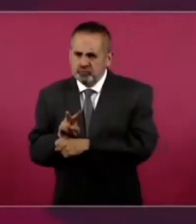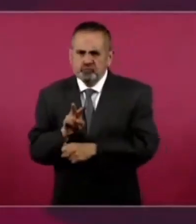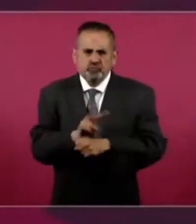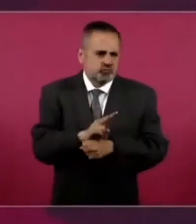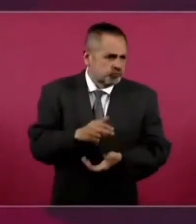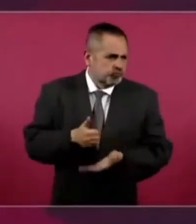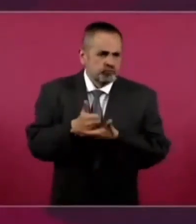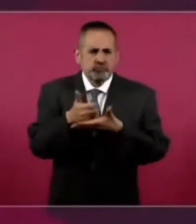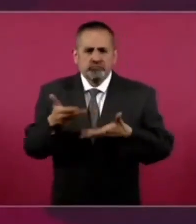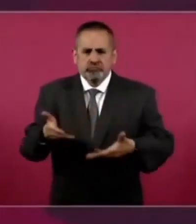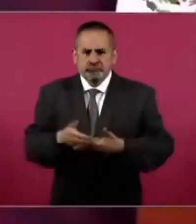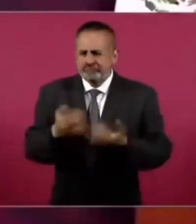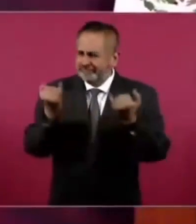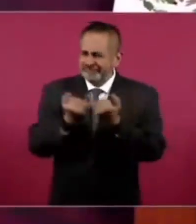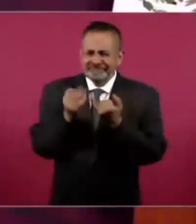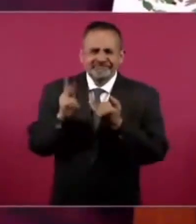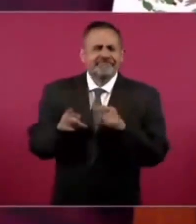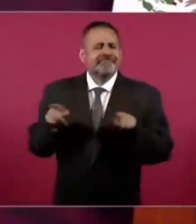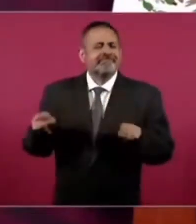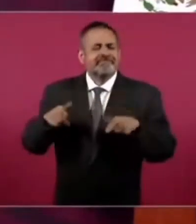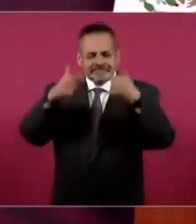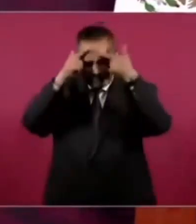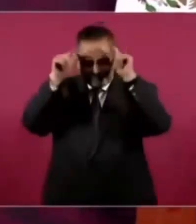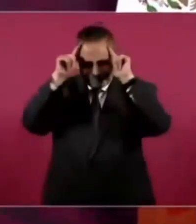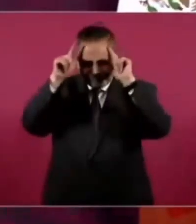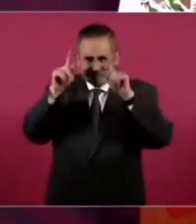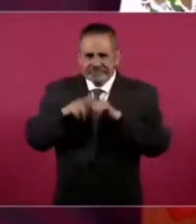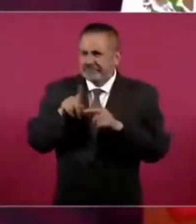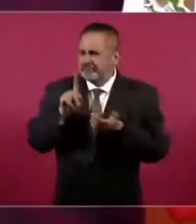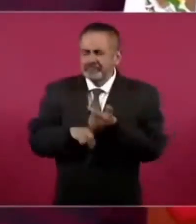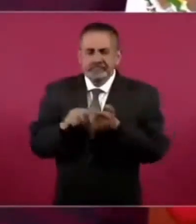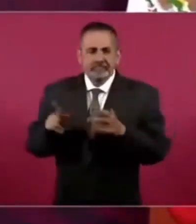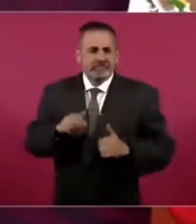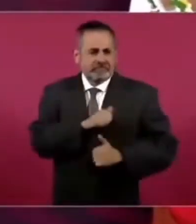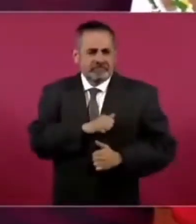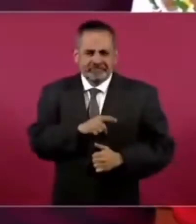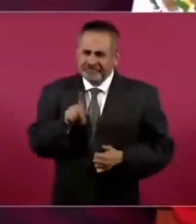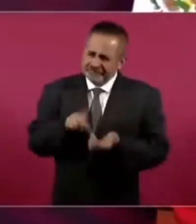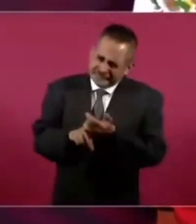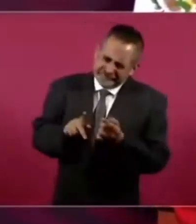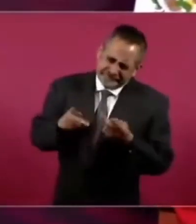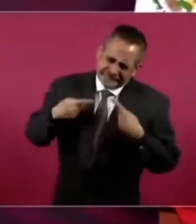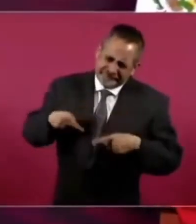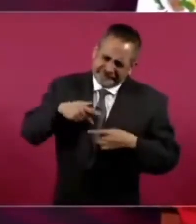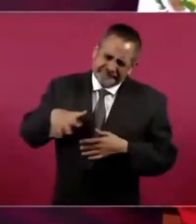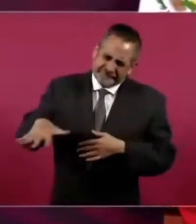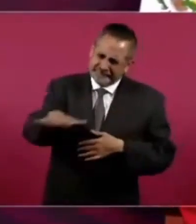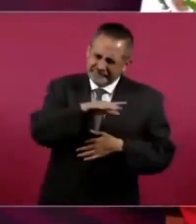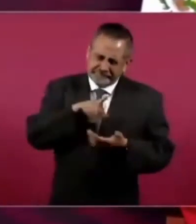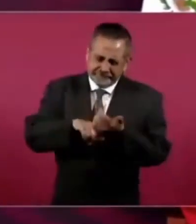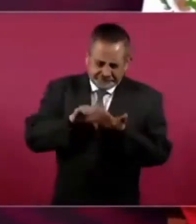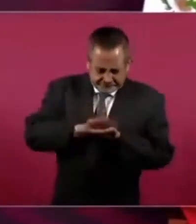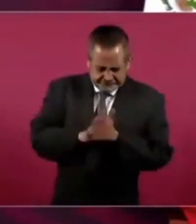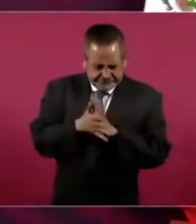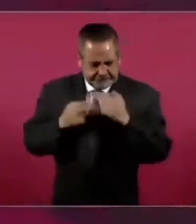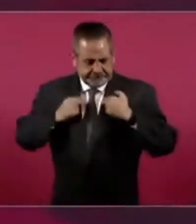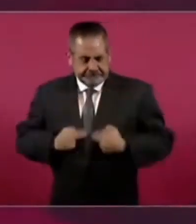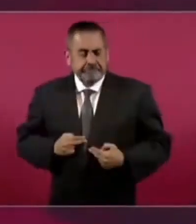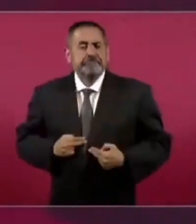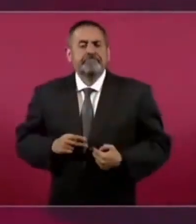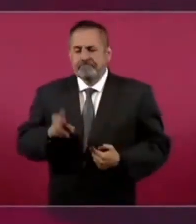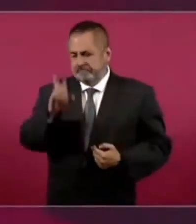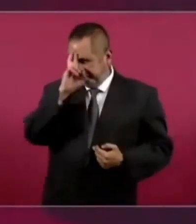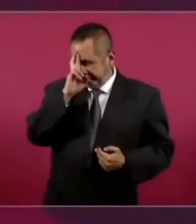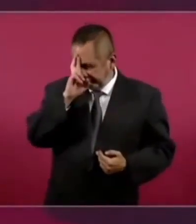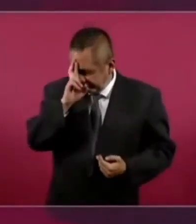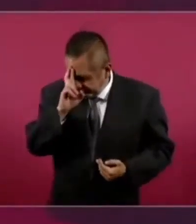Como los marinos. O los soldados. Pueblo uniformado. Nuestro reconocimiento